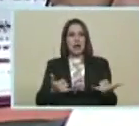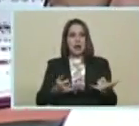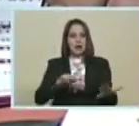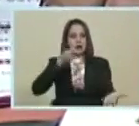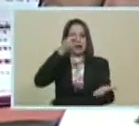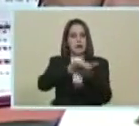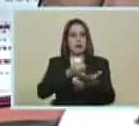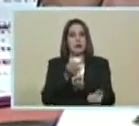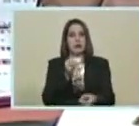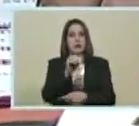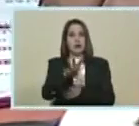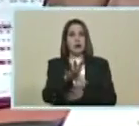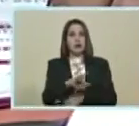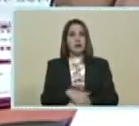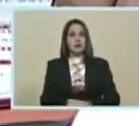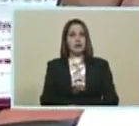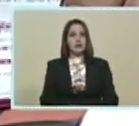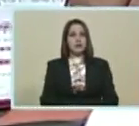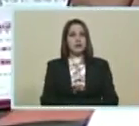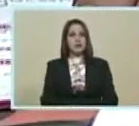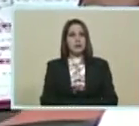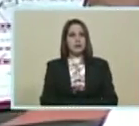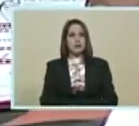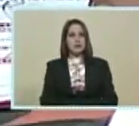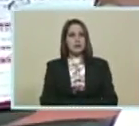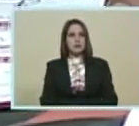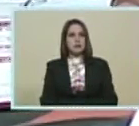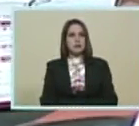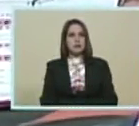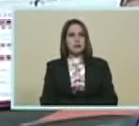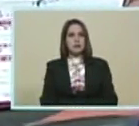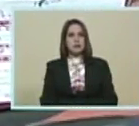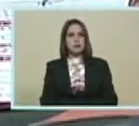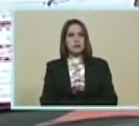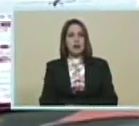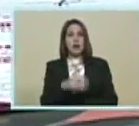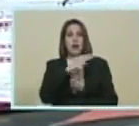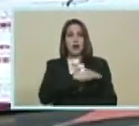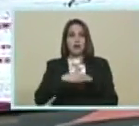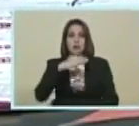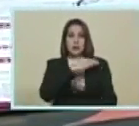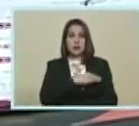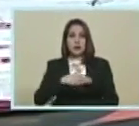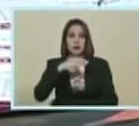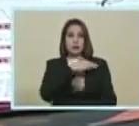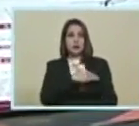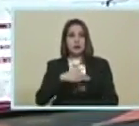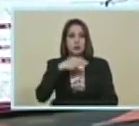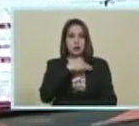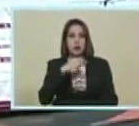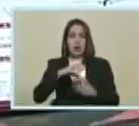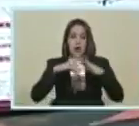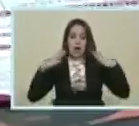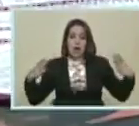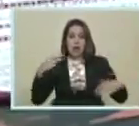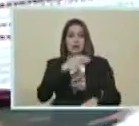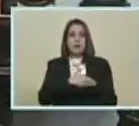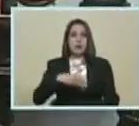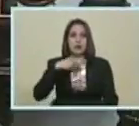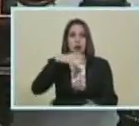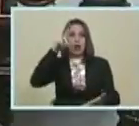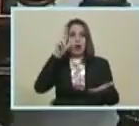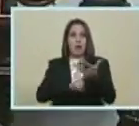Fondo Independencia A través Del fondo De misiones Y grandes Misiones